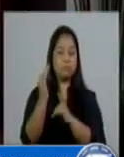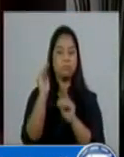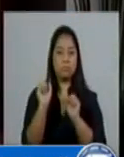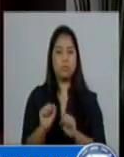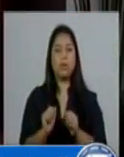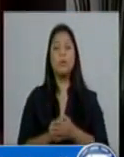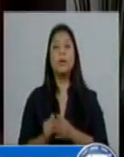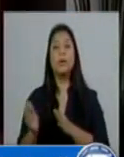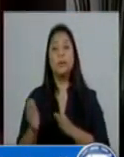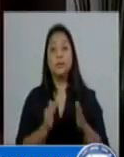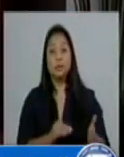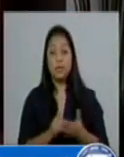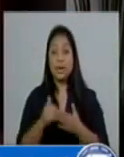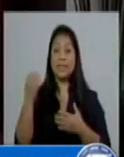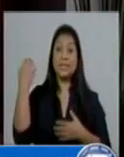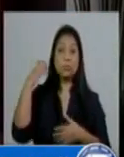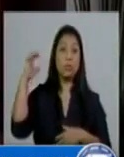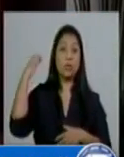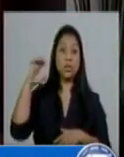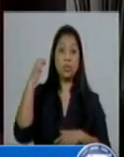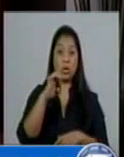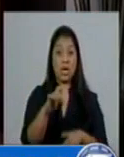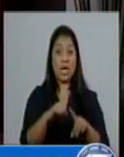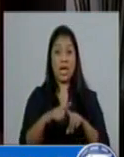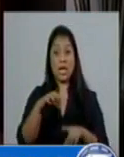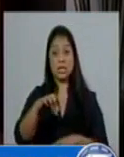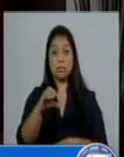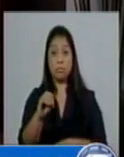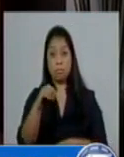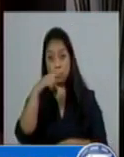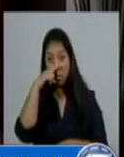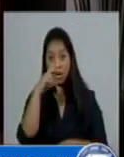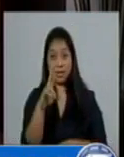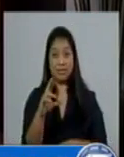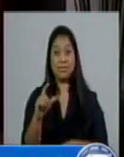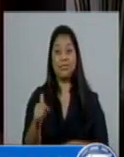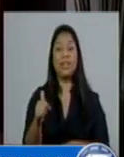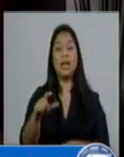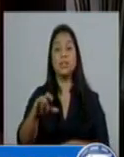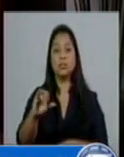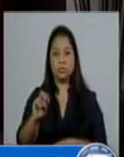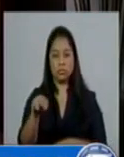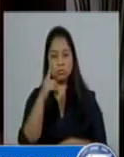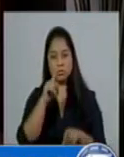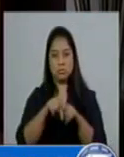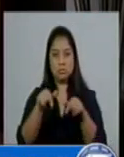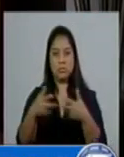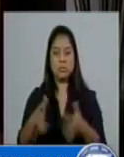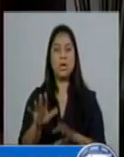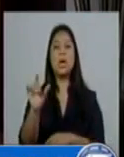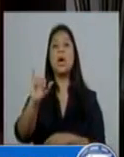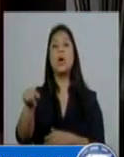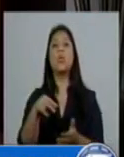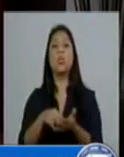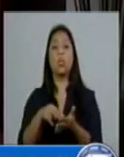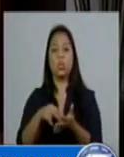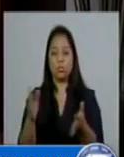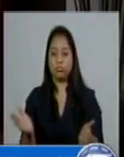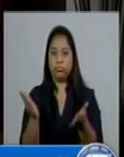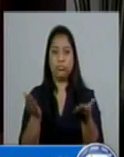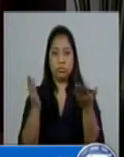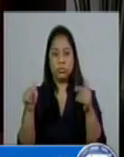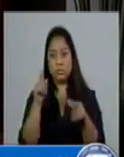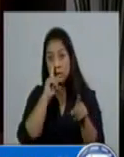respecta a las exportaciones, de igual manera se ve una recuperación a partir del mes de junio y se espera que su